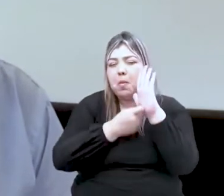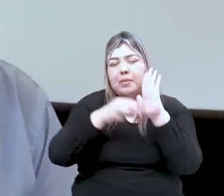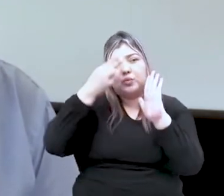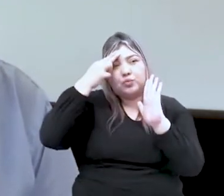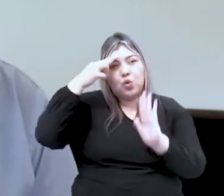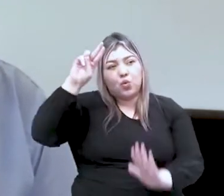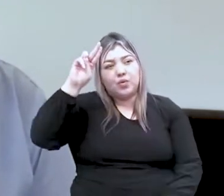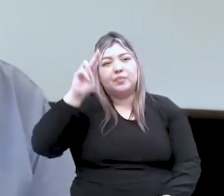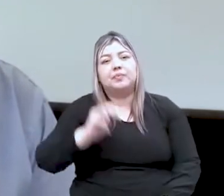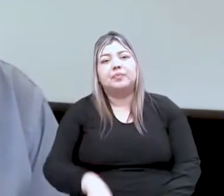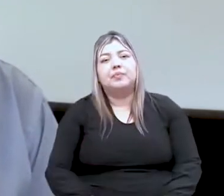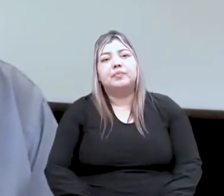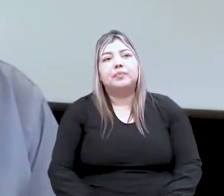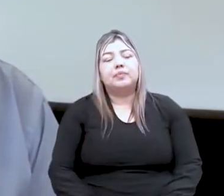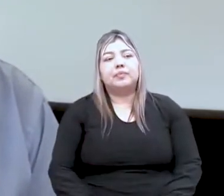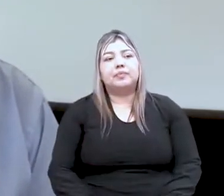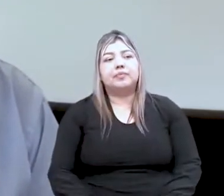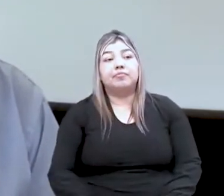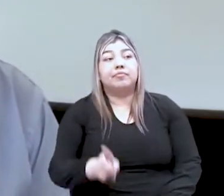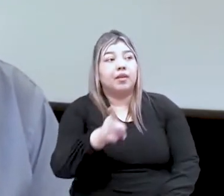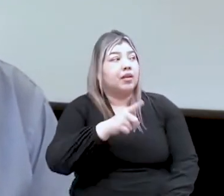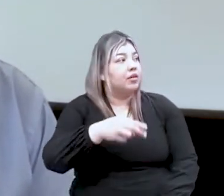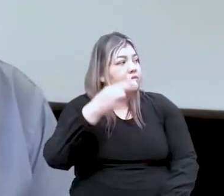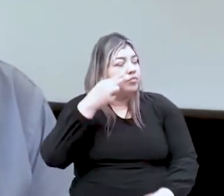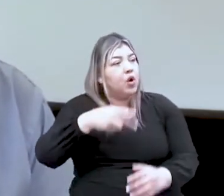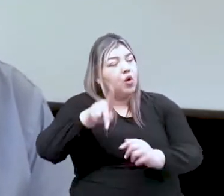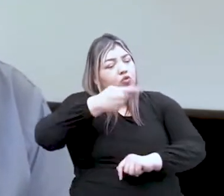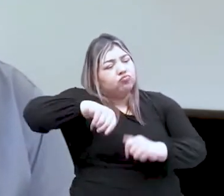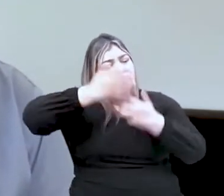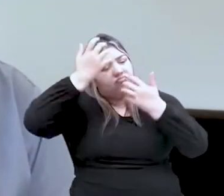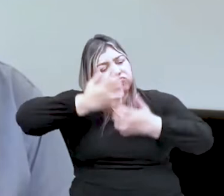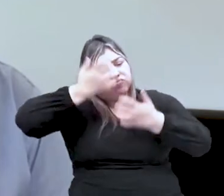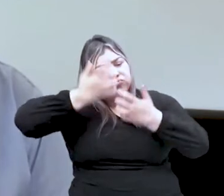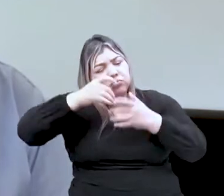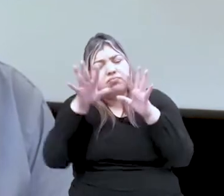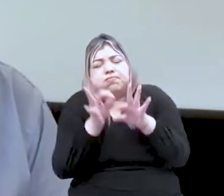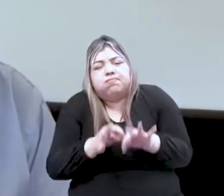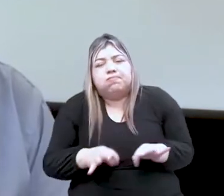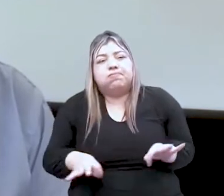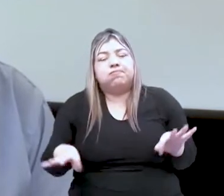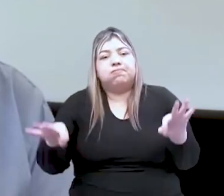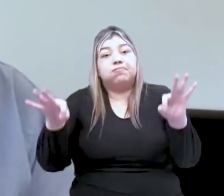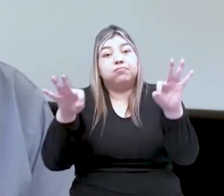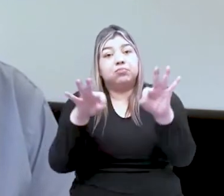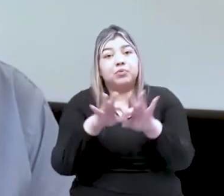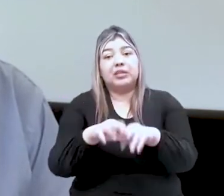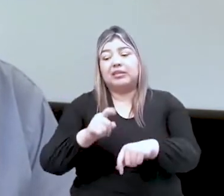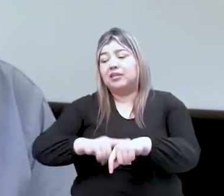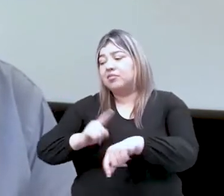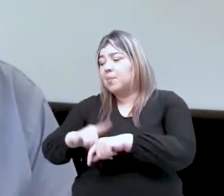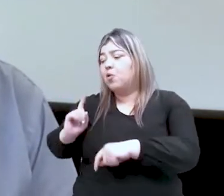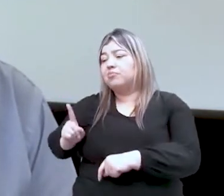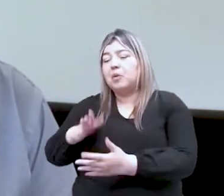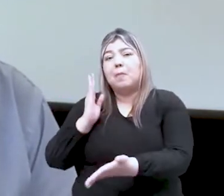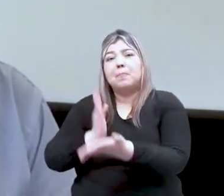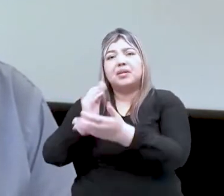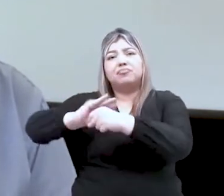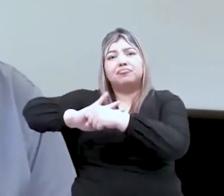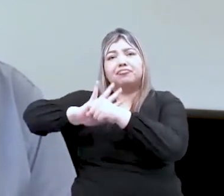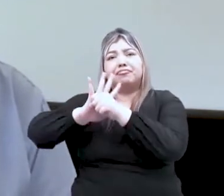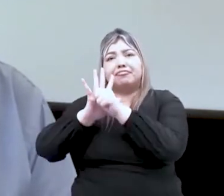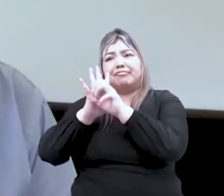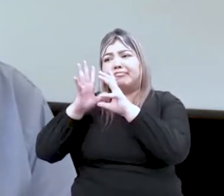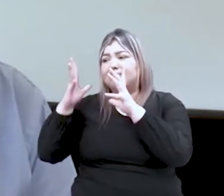la evaluación es de vital importancia. De hecho, durante estos años de pandemia, nuestra mesa